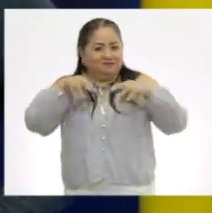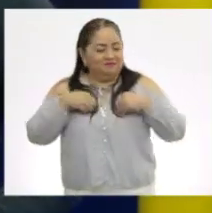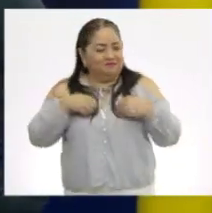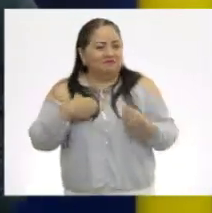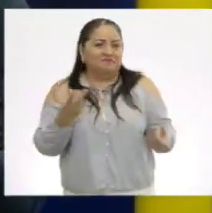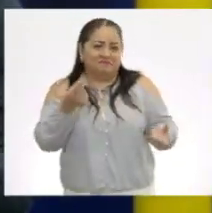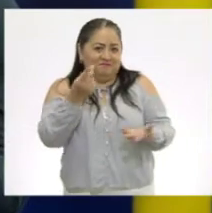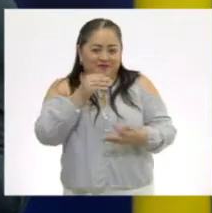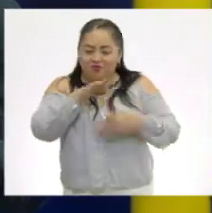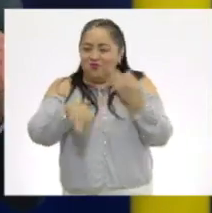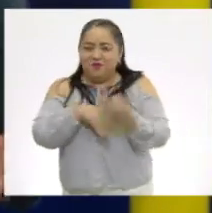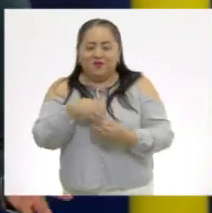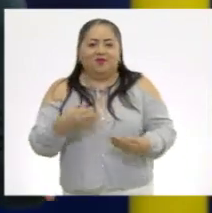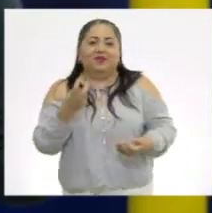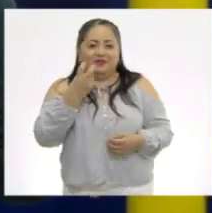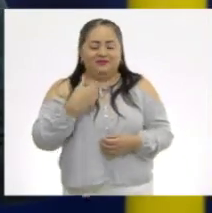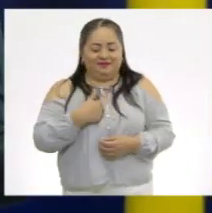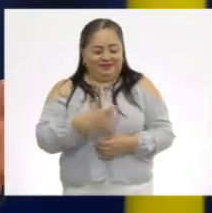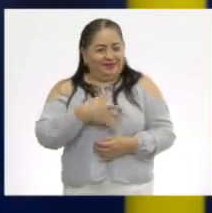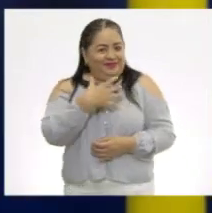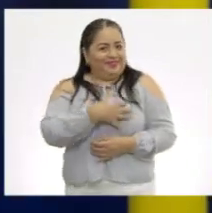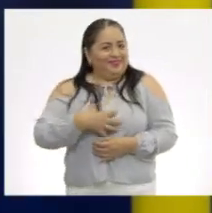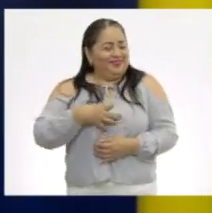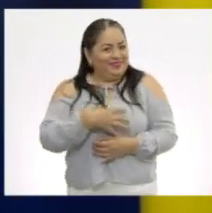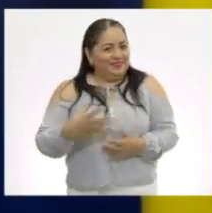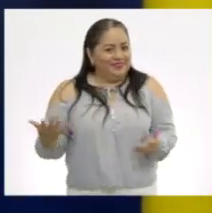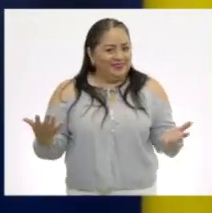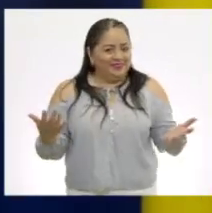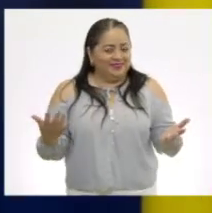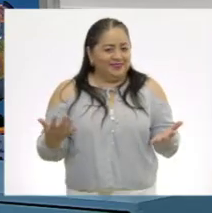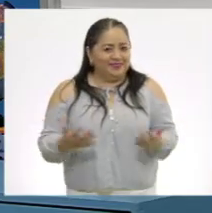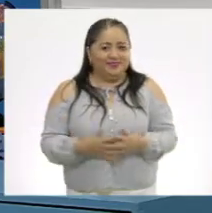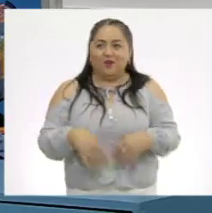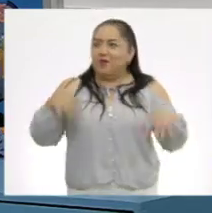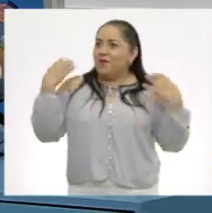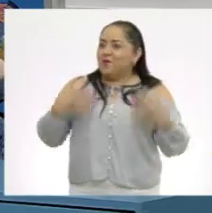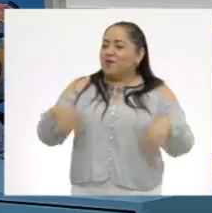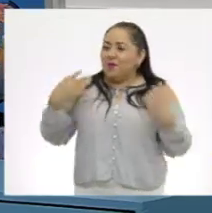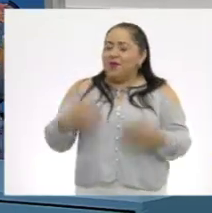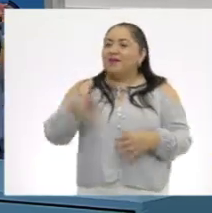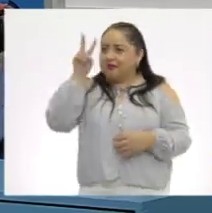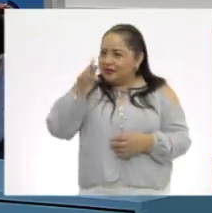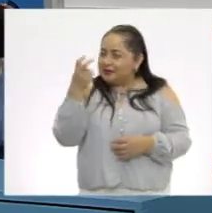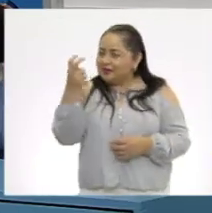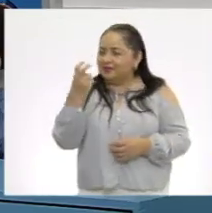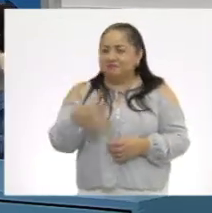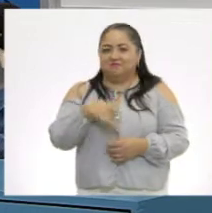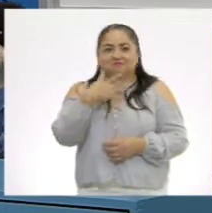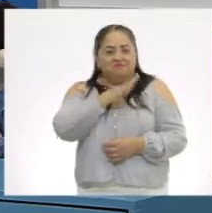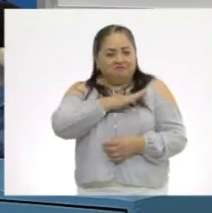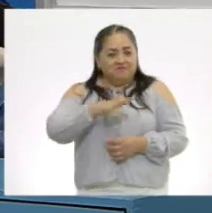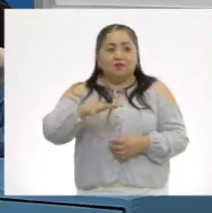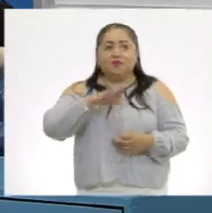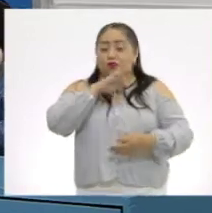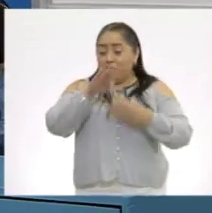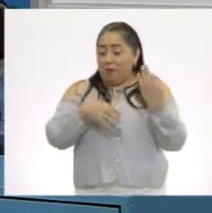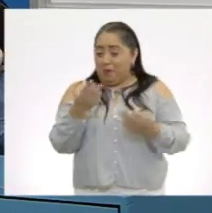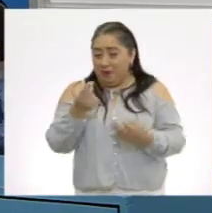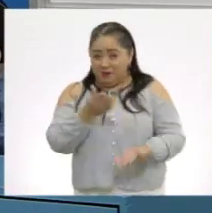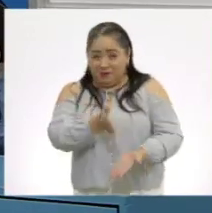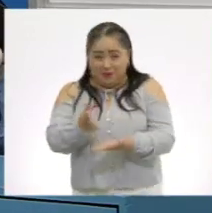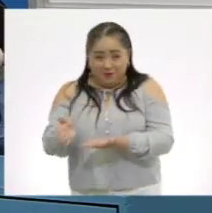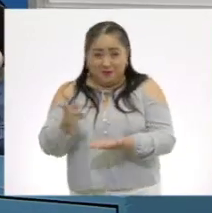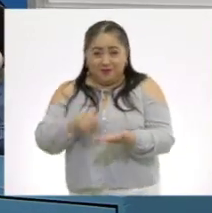adoptara. ¡A todos! Eso sí que me puso contento. ¡Guau! Eso suena increíble. Todos esos perritos que